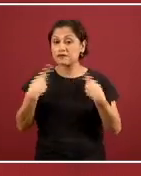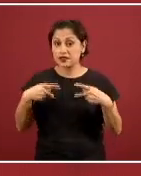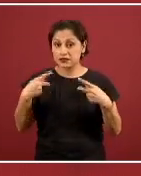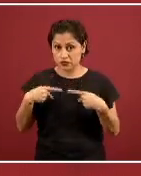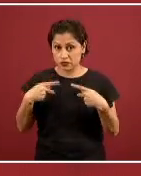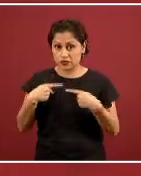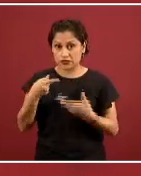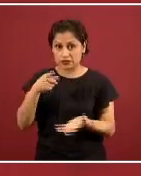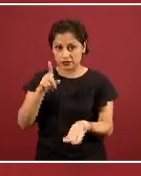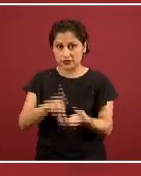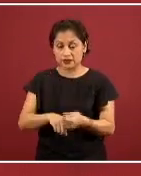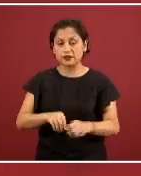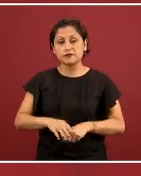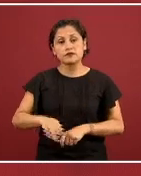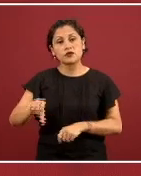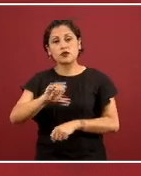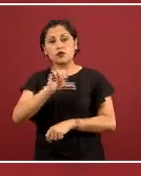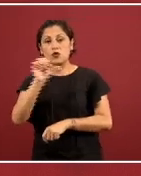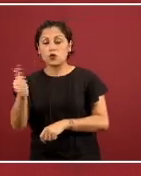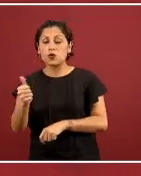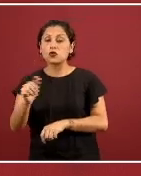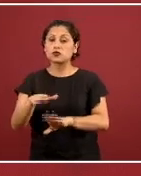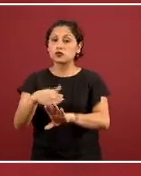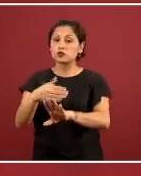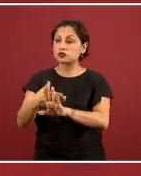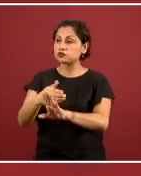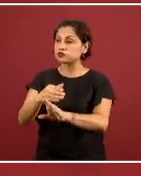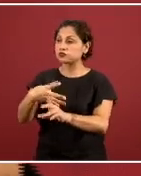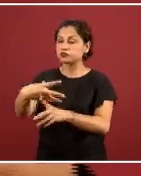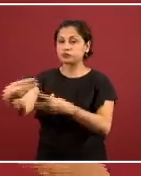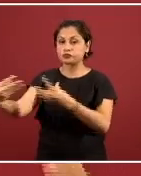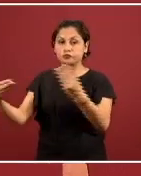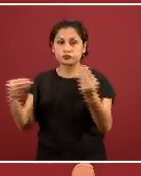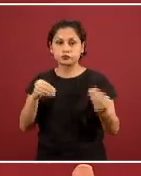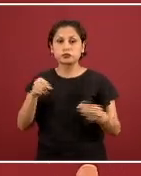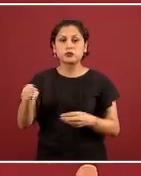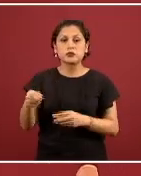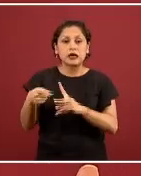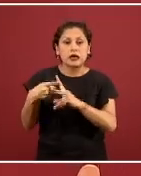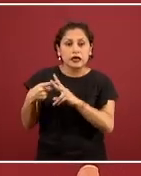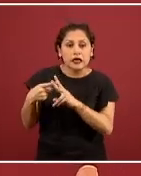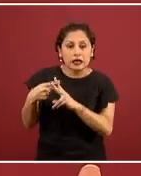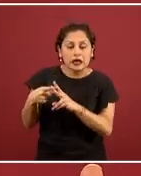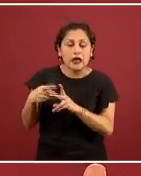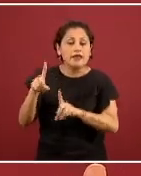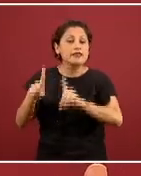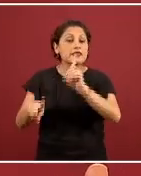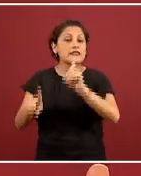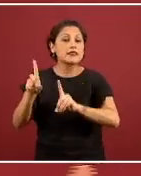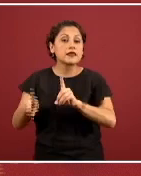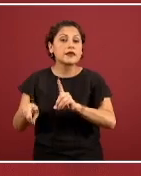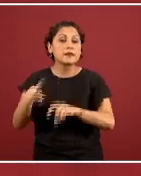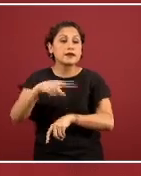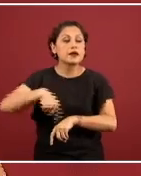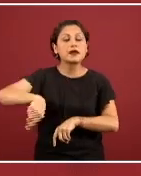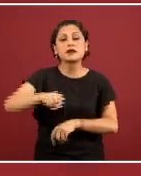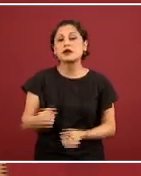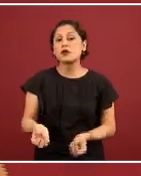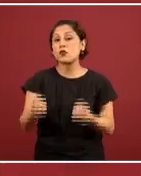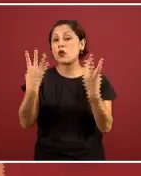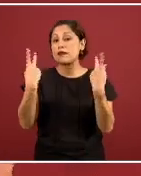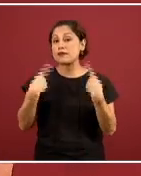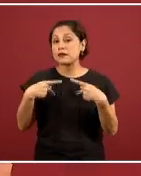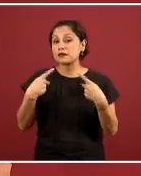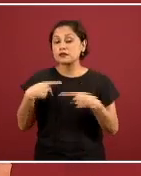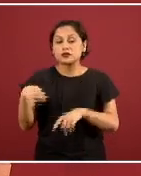tasa de ataque, como su nombre lo dice, normalmente se calcula en base al total de la población expuesta, es decir, a todas las personas